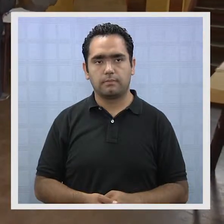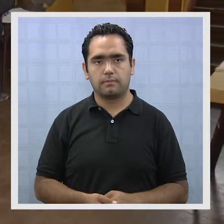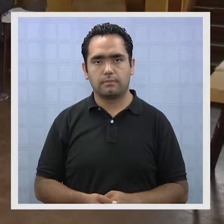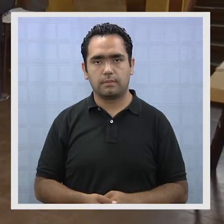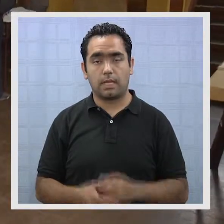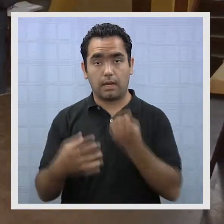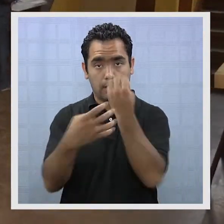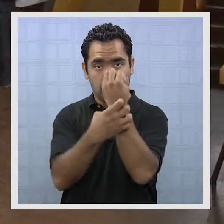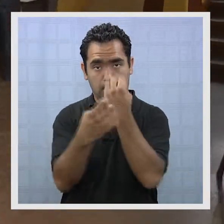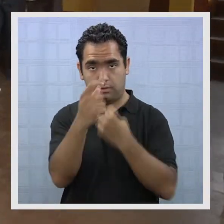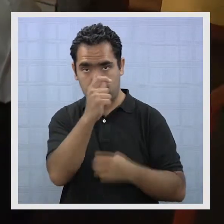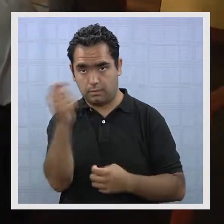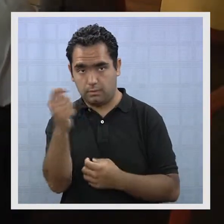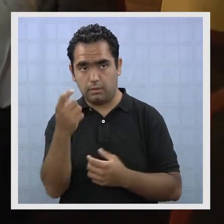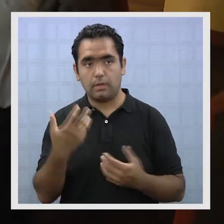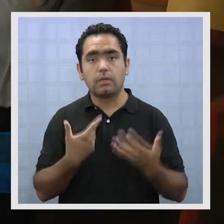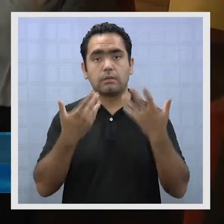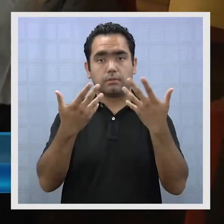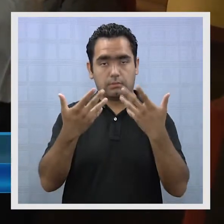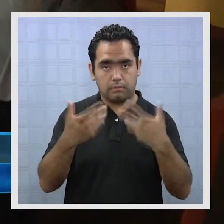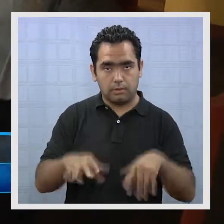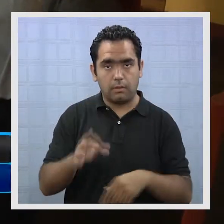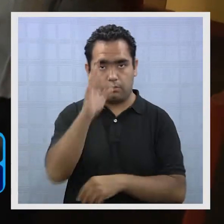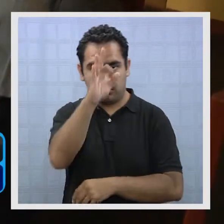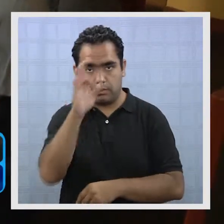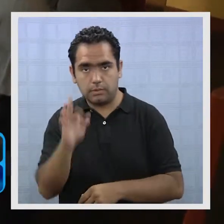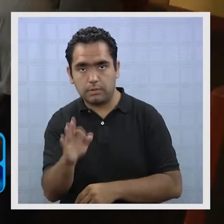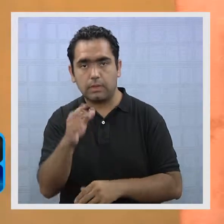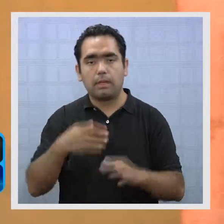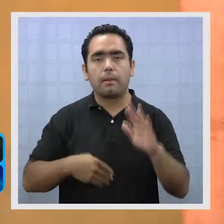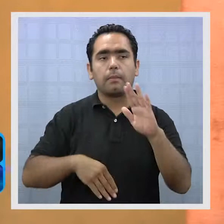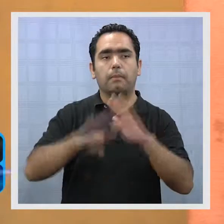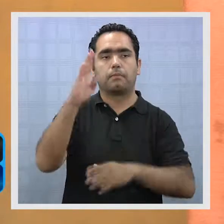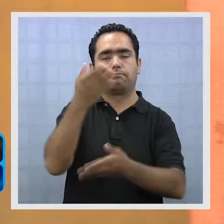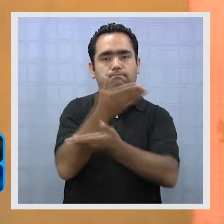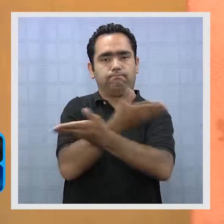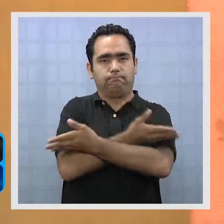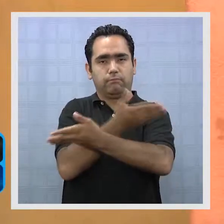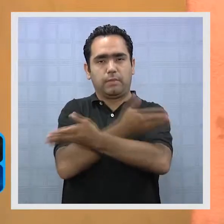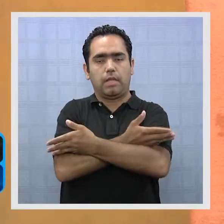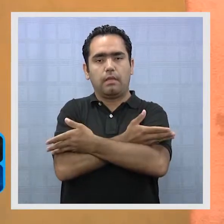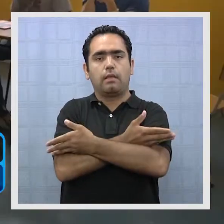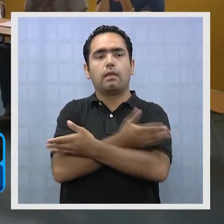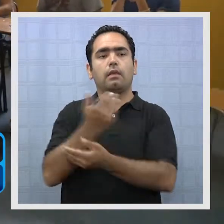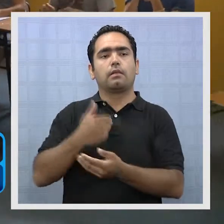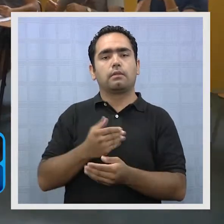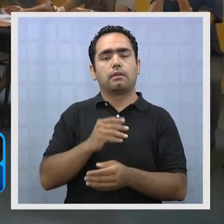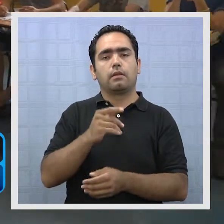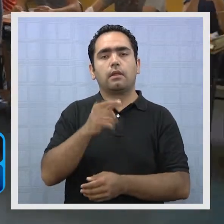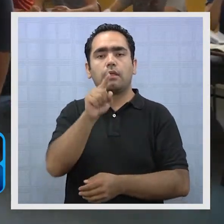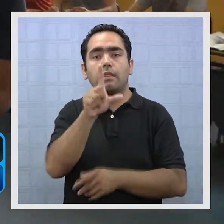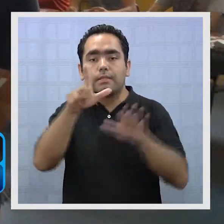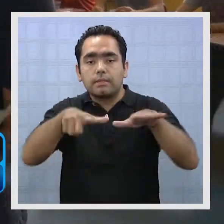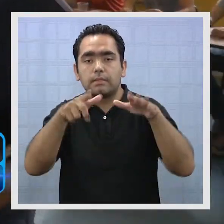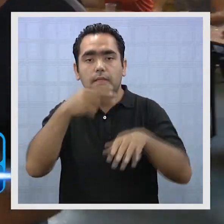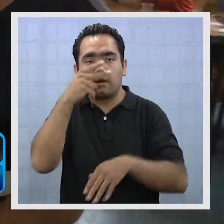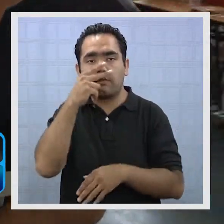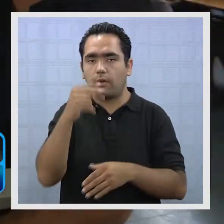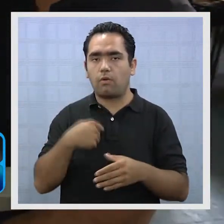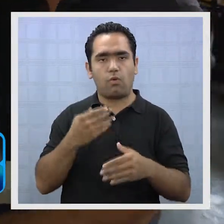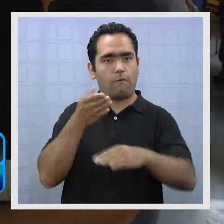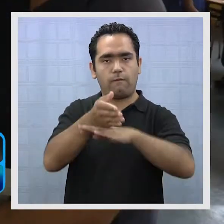La región de Tarapacá presentó la tasa de abstención más alta del país durante las elecciones del pasado 17 de noviembre.